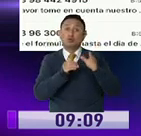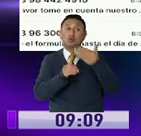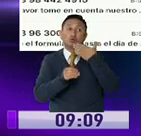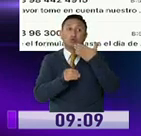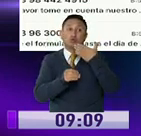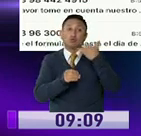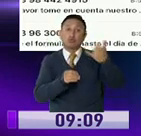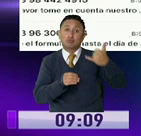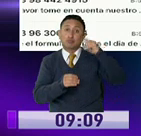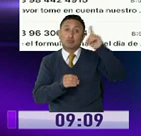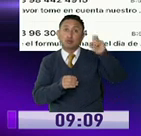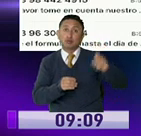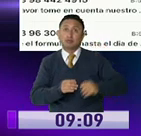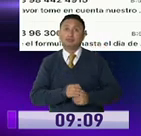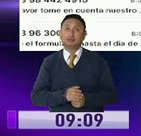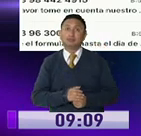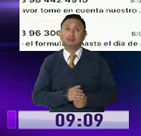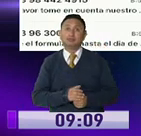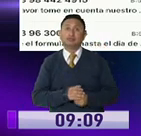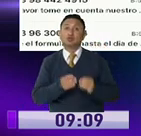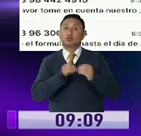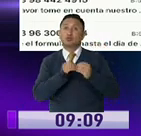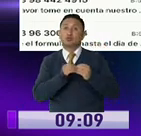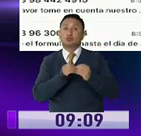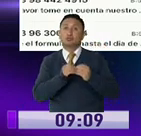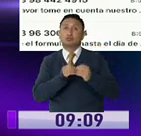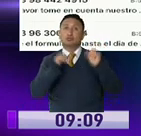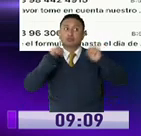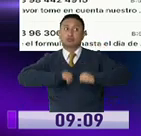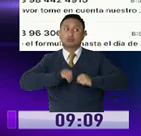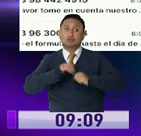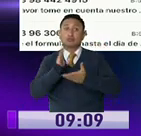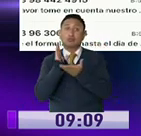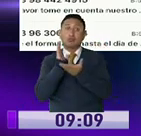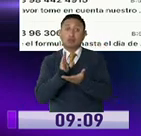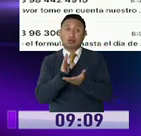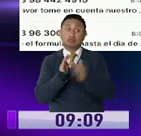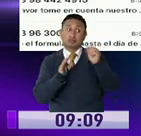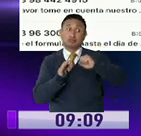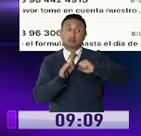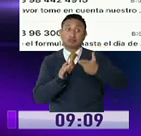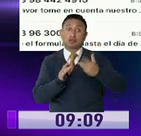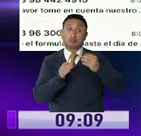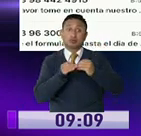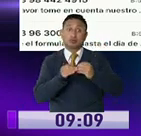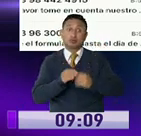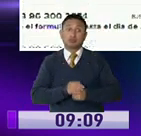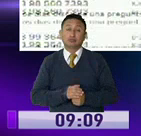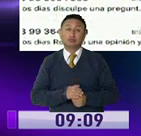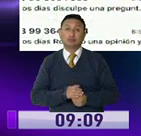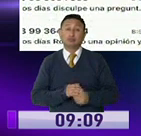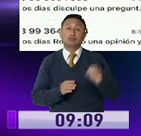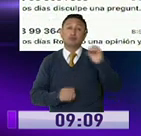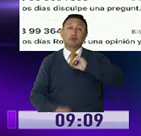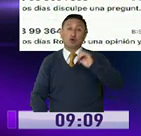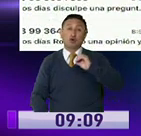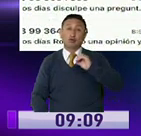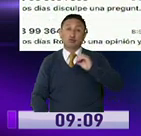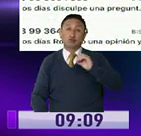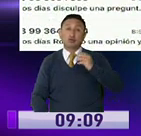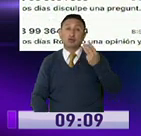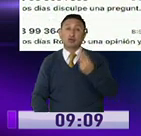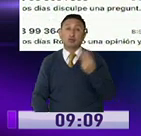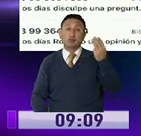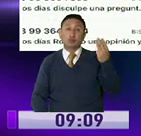llamar, para averiguar. ¿Número normal de este caso del IES? Este, claro. Claro, del IES, número normal del IES, o en la web.